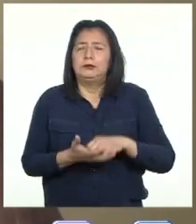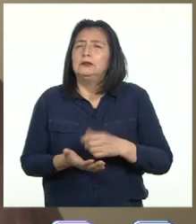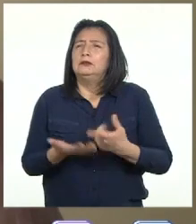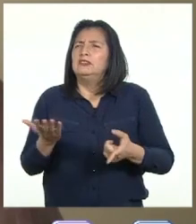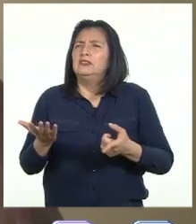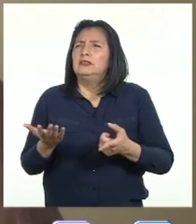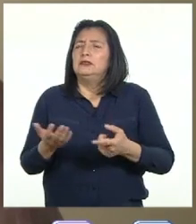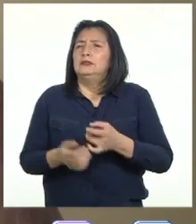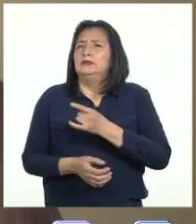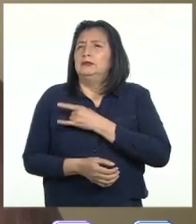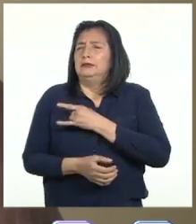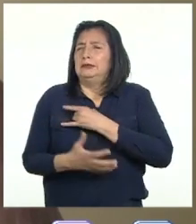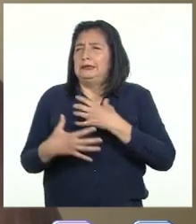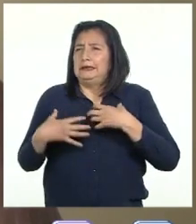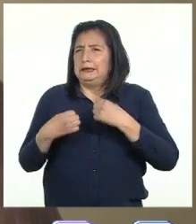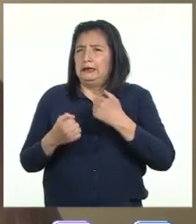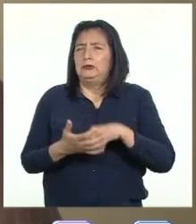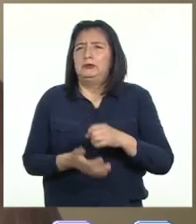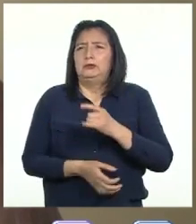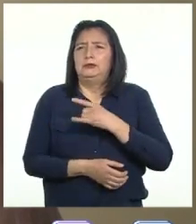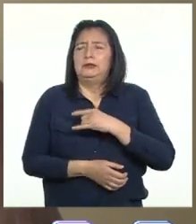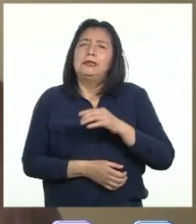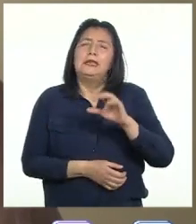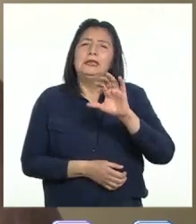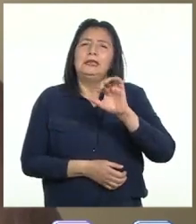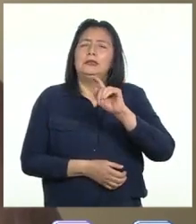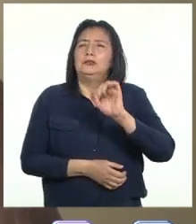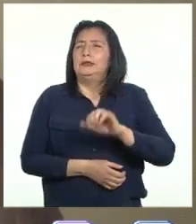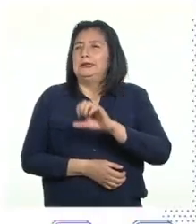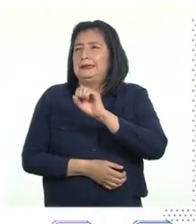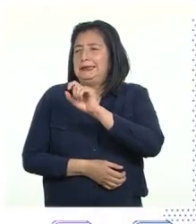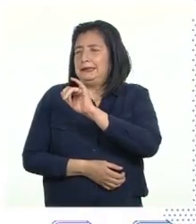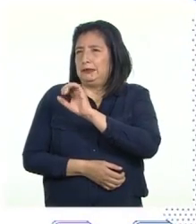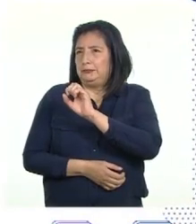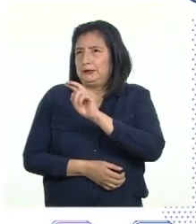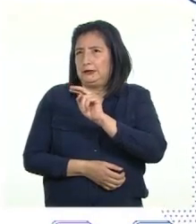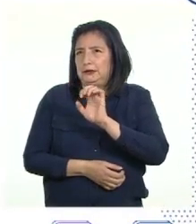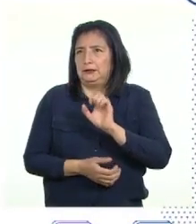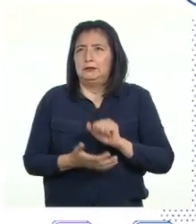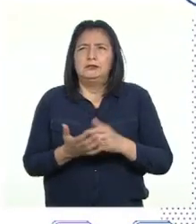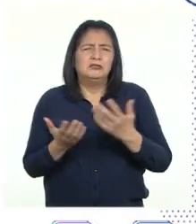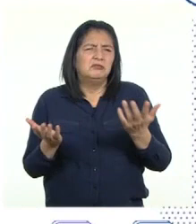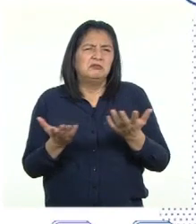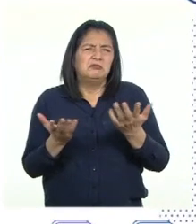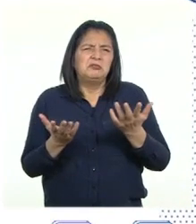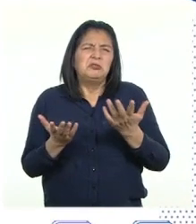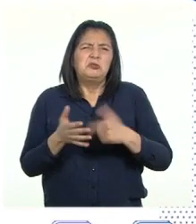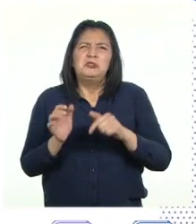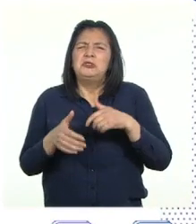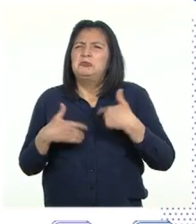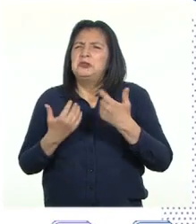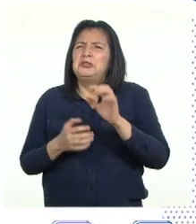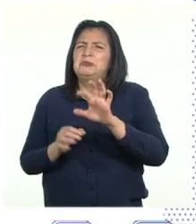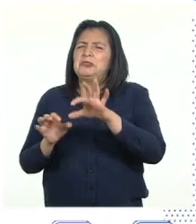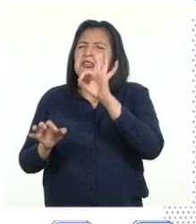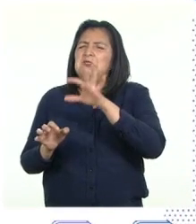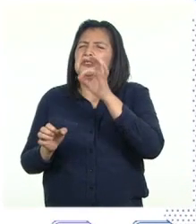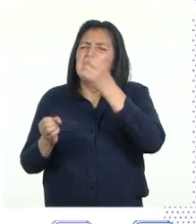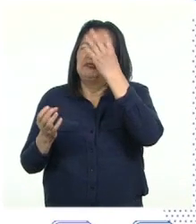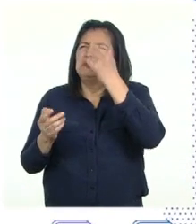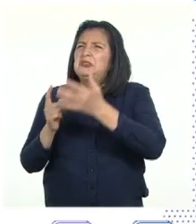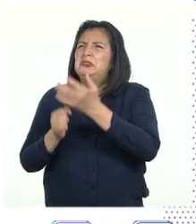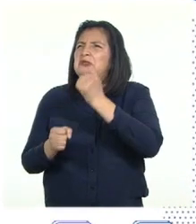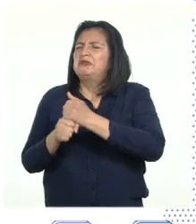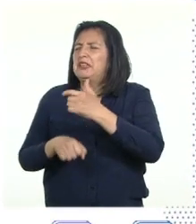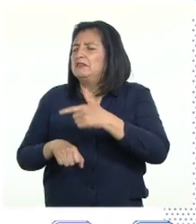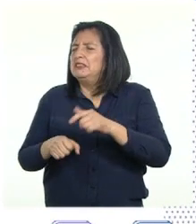Facultad de Ciencias de la Salud de la Universidad Católica Sede Sapiencie ¿En qué fuentes confiables podemos obtener información sobre la